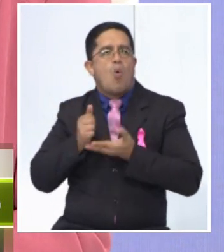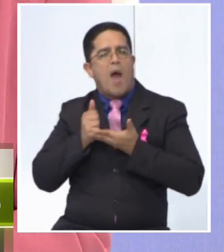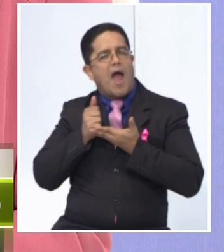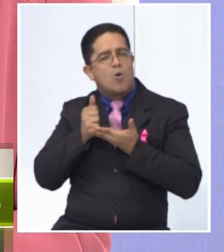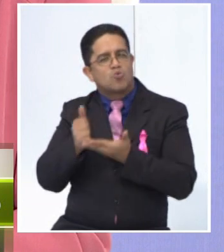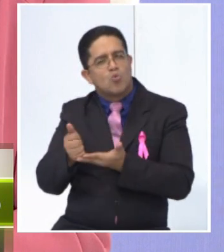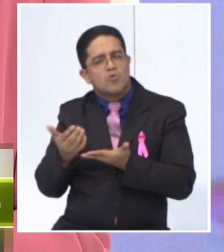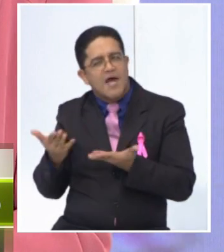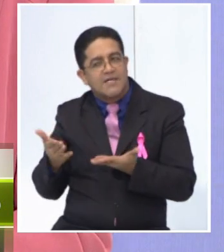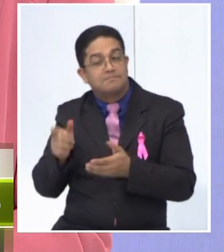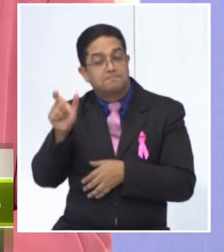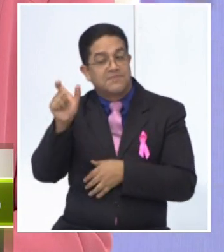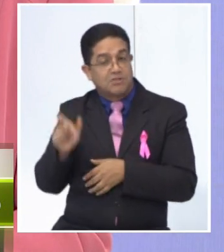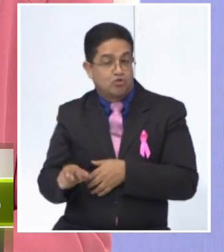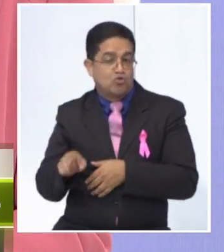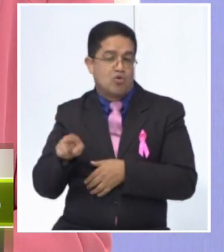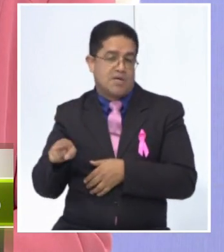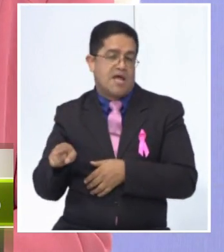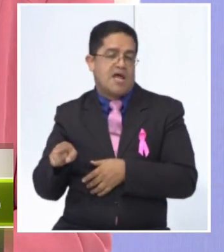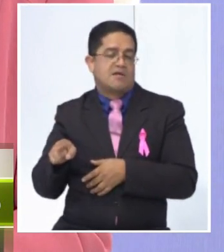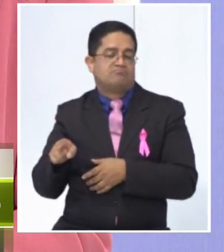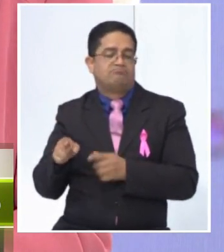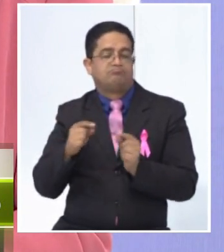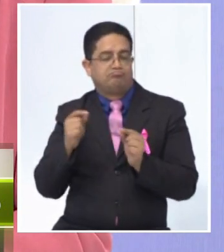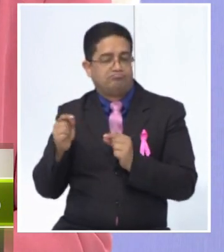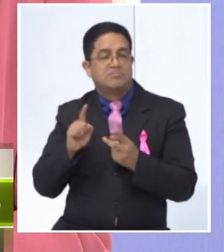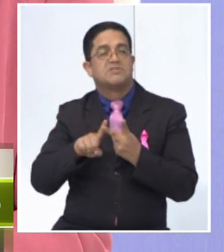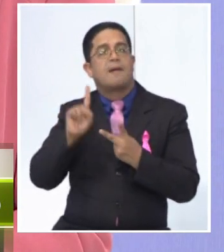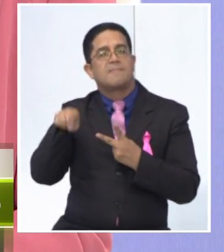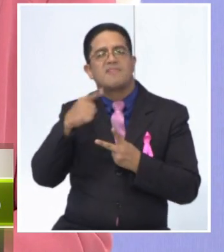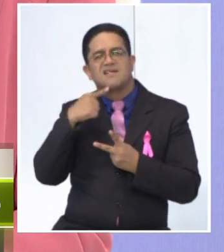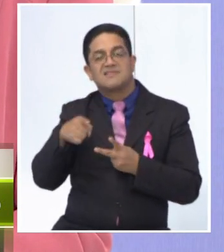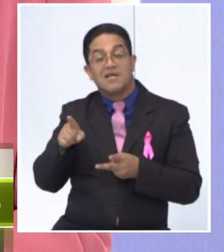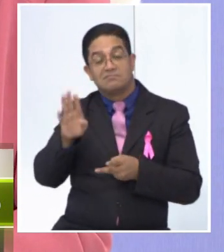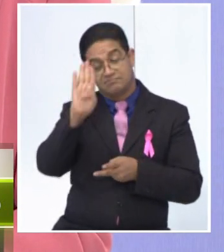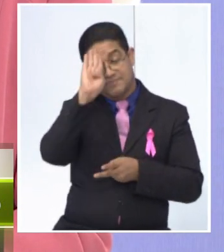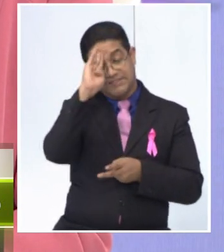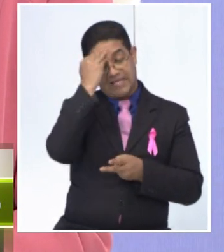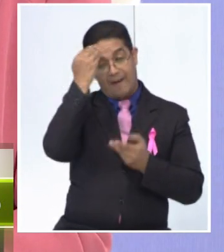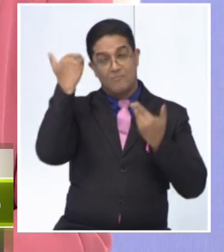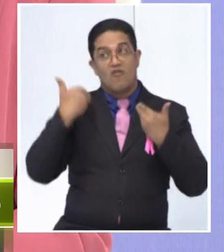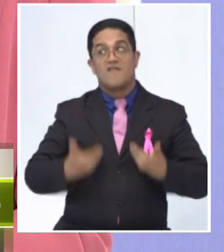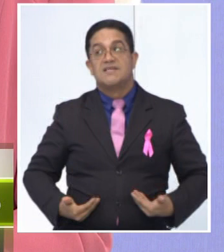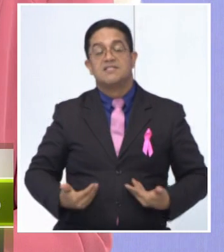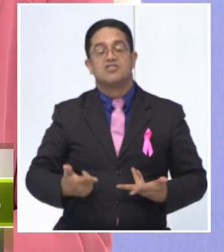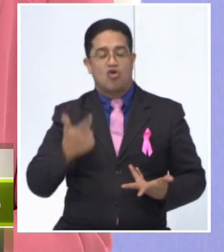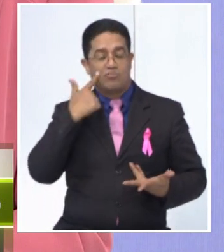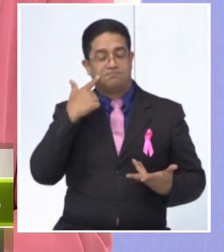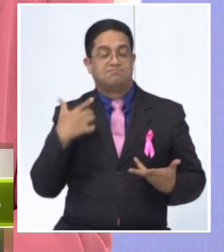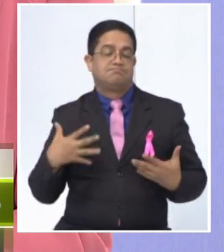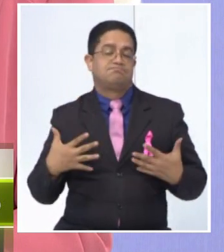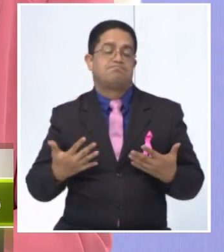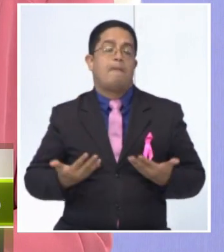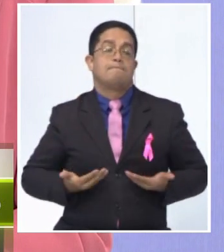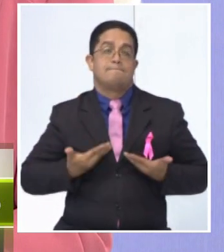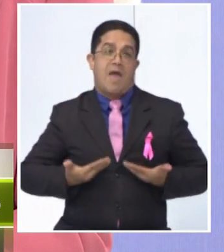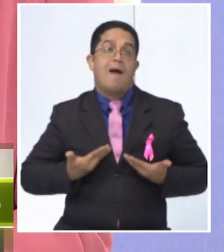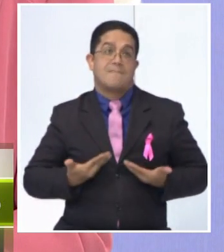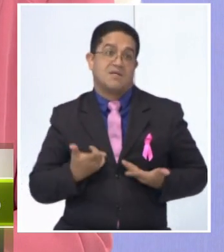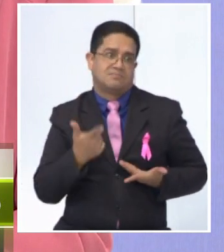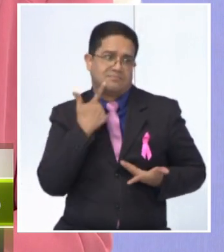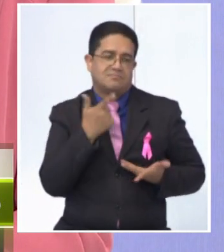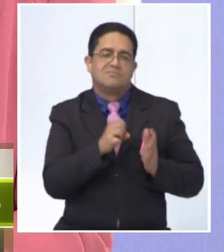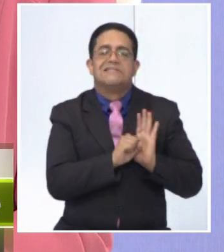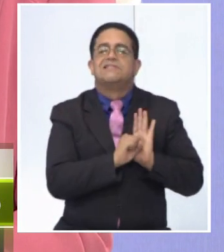abordar estos temas con los pacientes. Nos hablaba también sobre el cambio físico. Sí. Las mamas, que también es un símbolo de